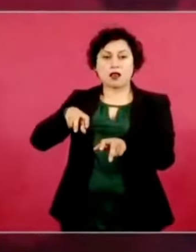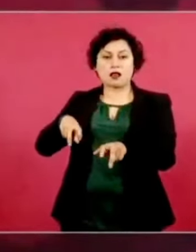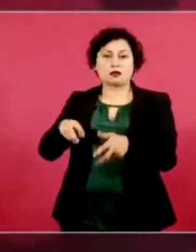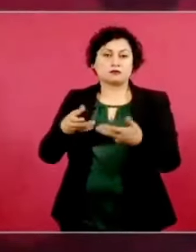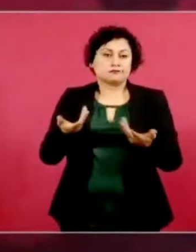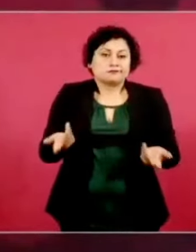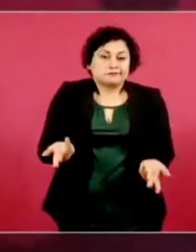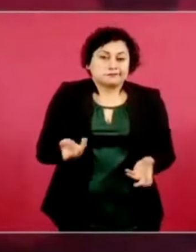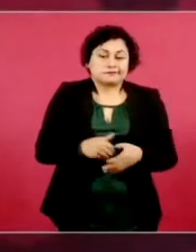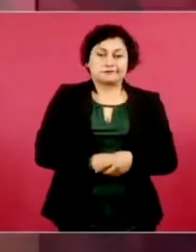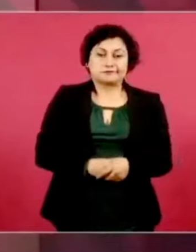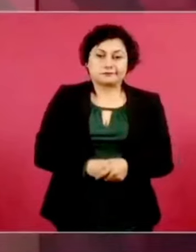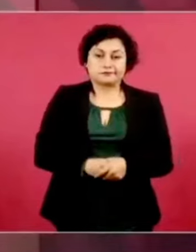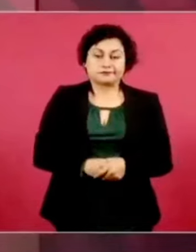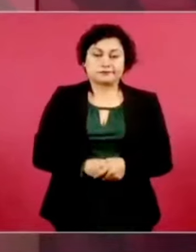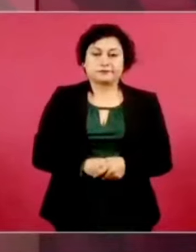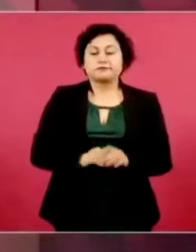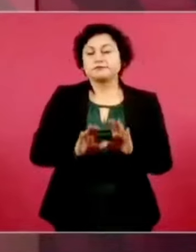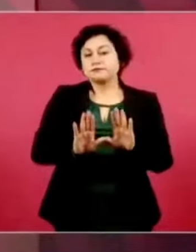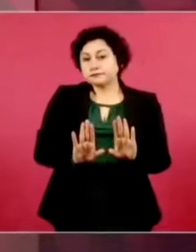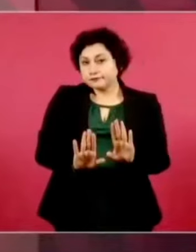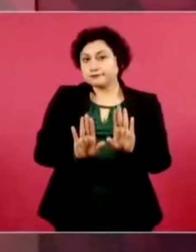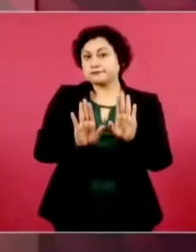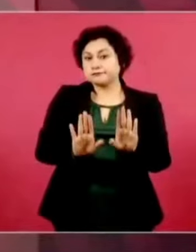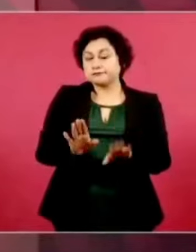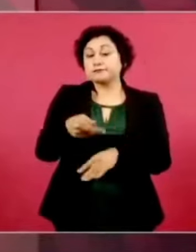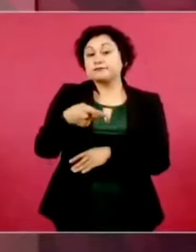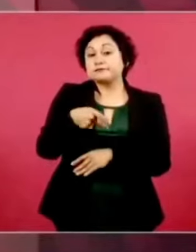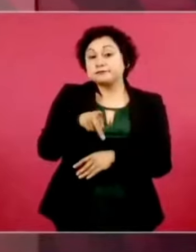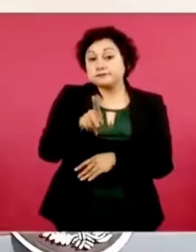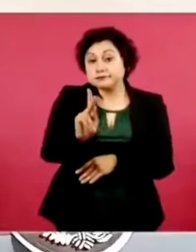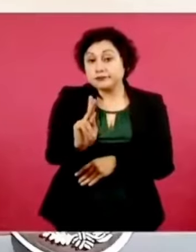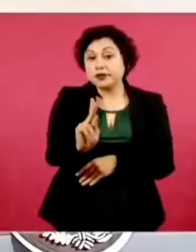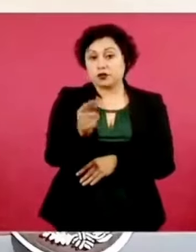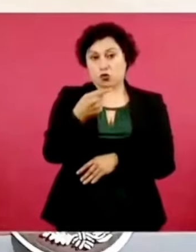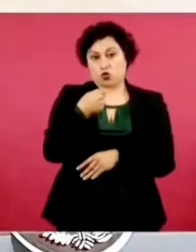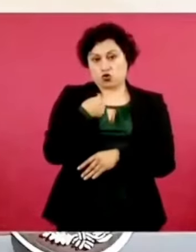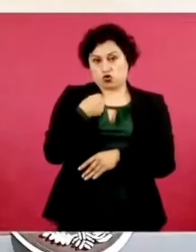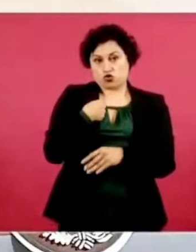Nada más que, según lo que escucho yo en la calle,